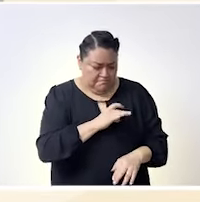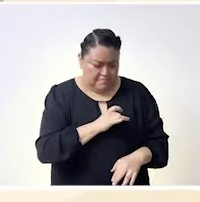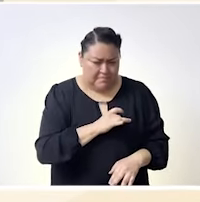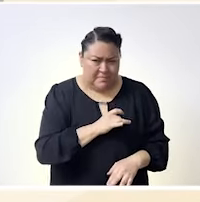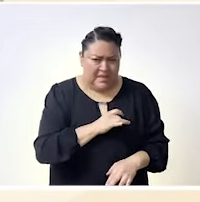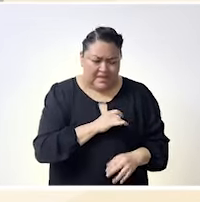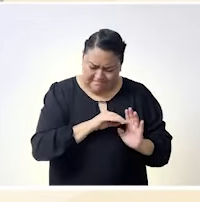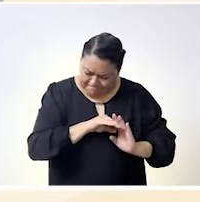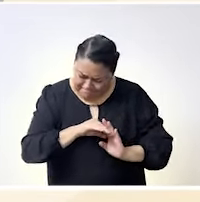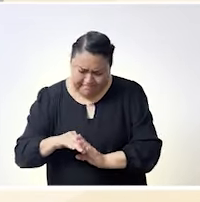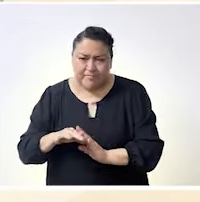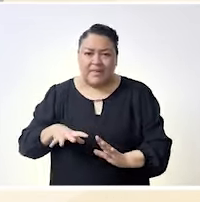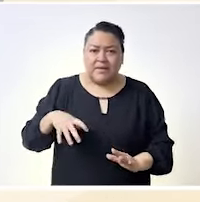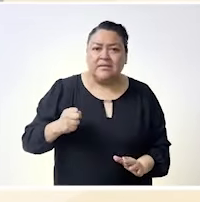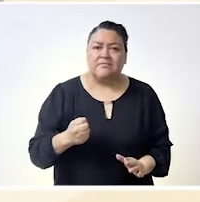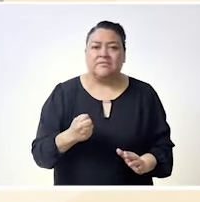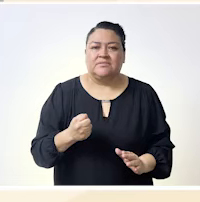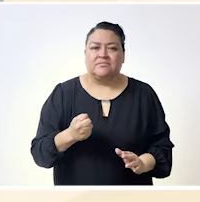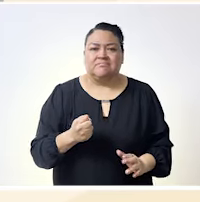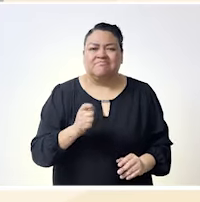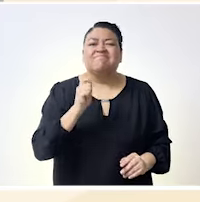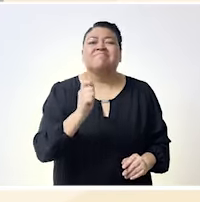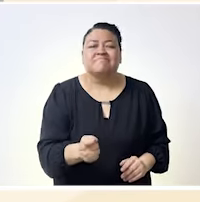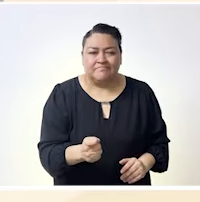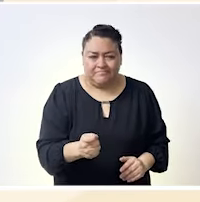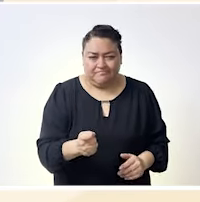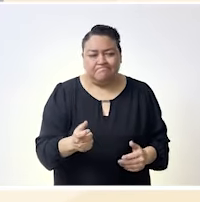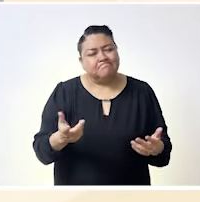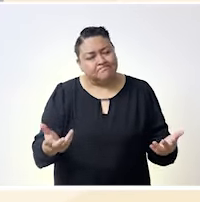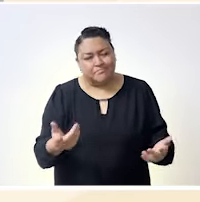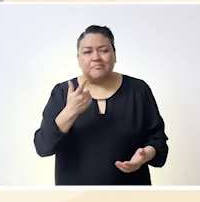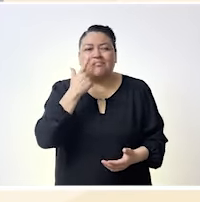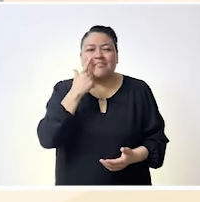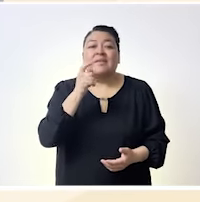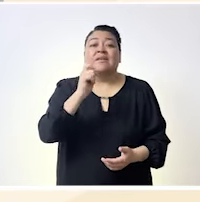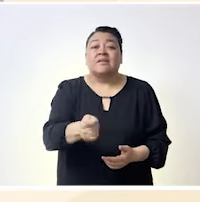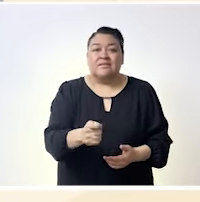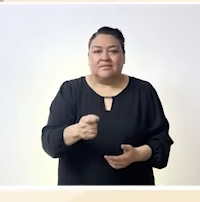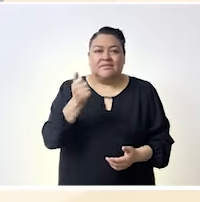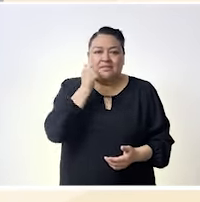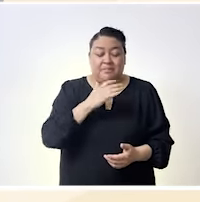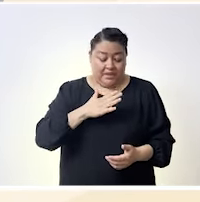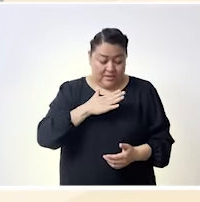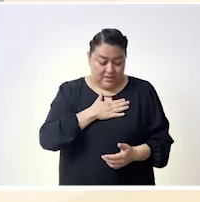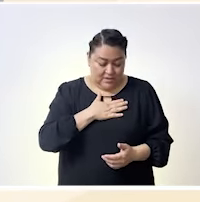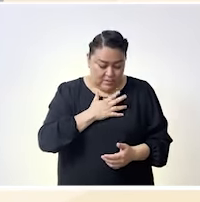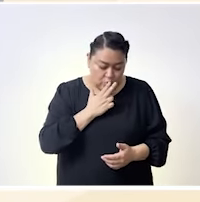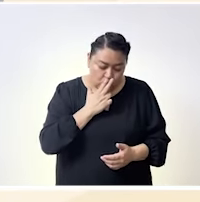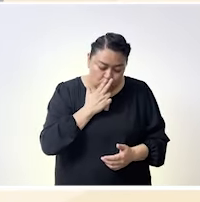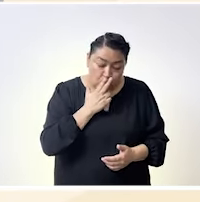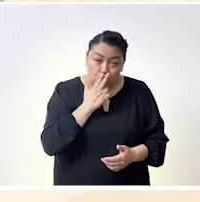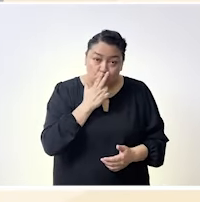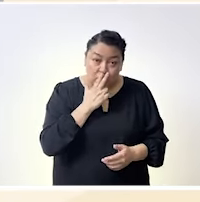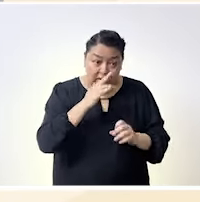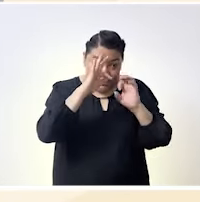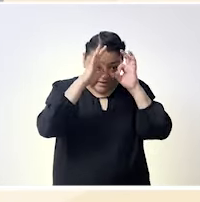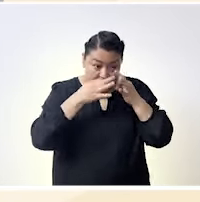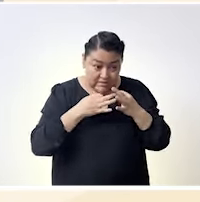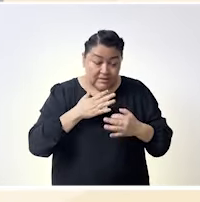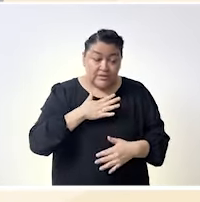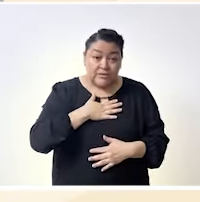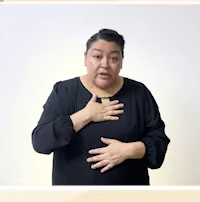miedo sacarlo a la luz y ¿a qué voy? primero en el reconocimiento de una misma ¿no?